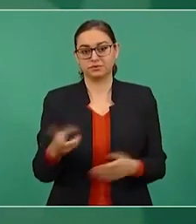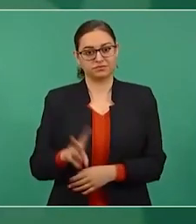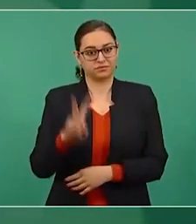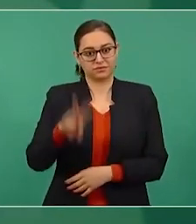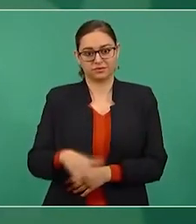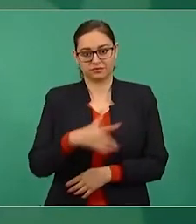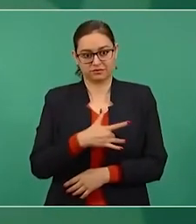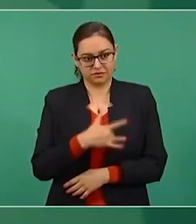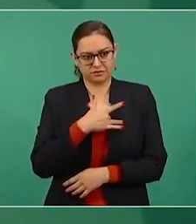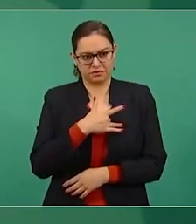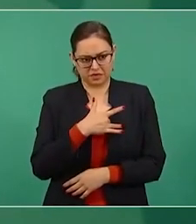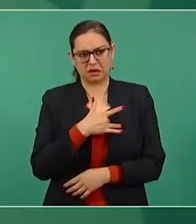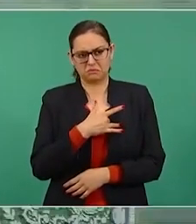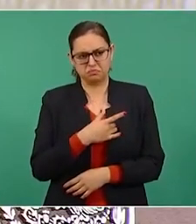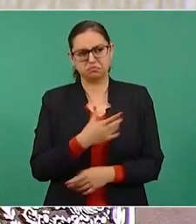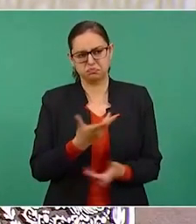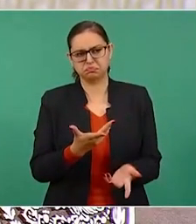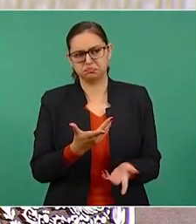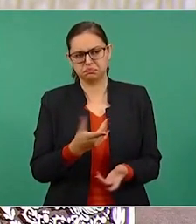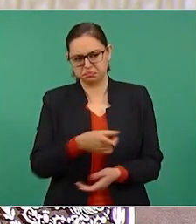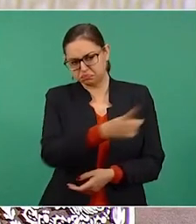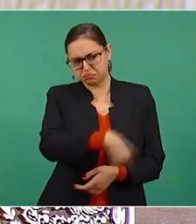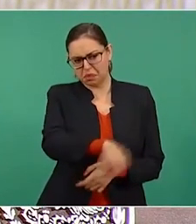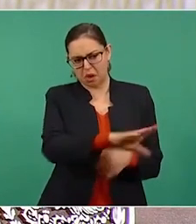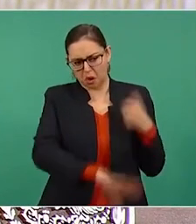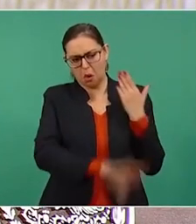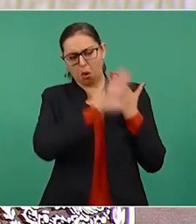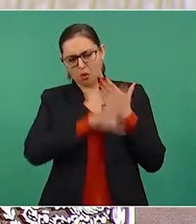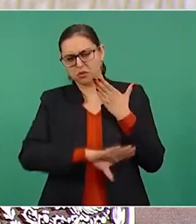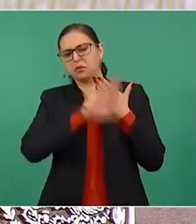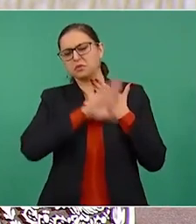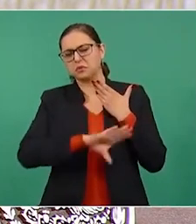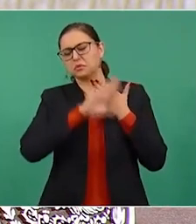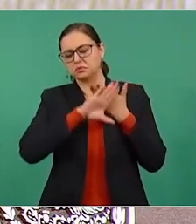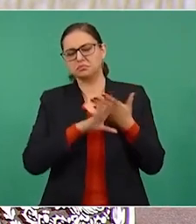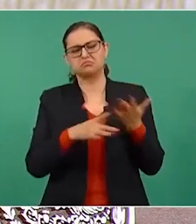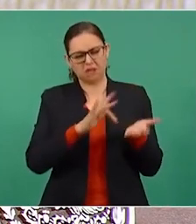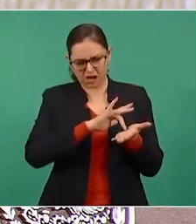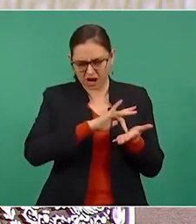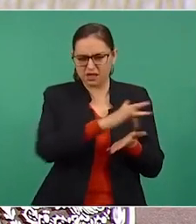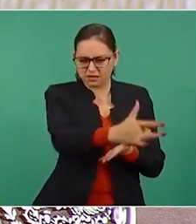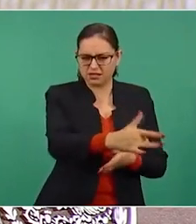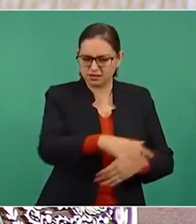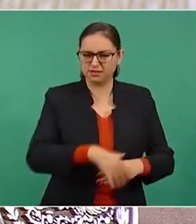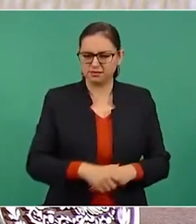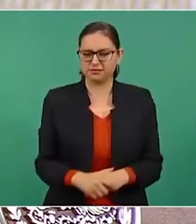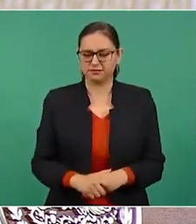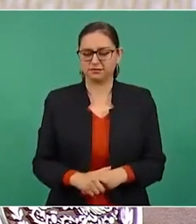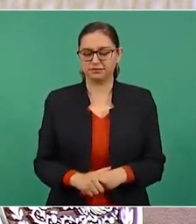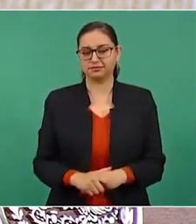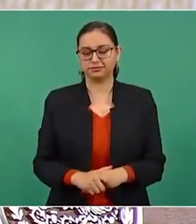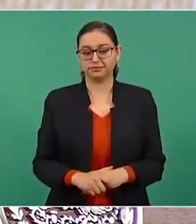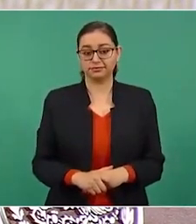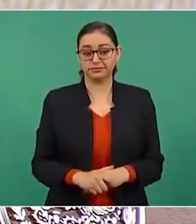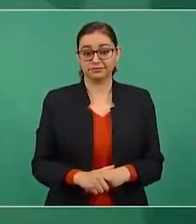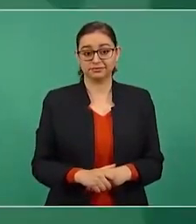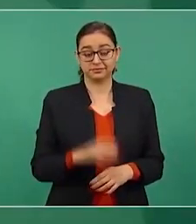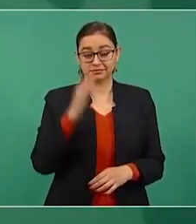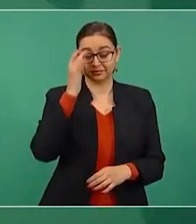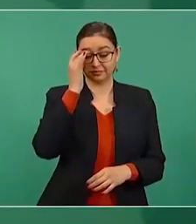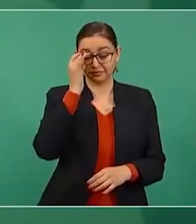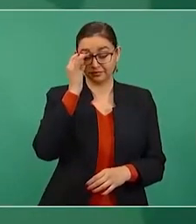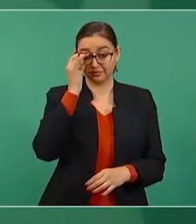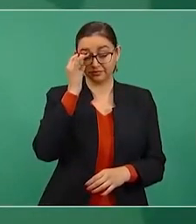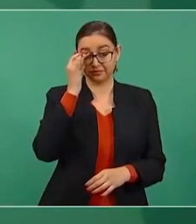a los opositores que nos quedemos